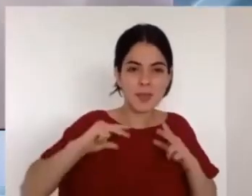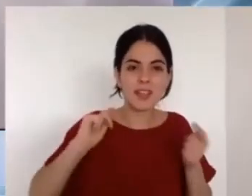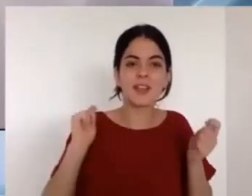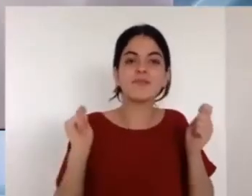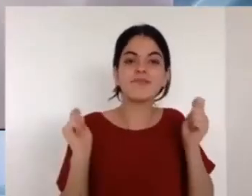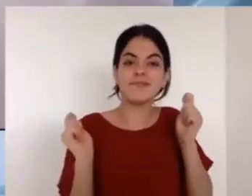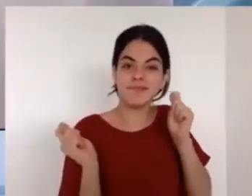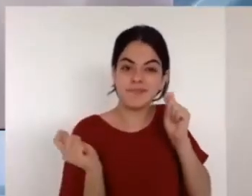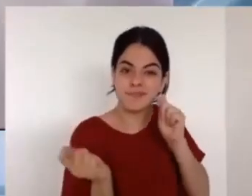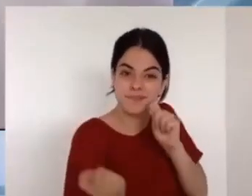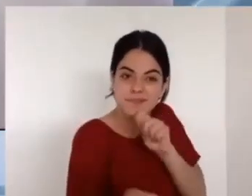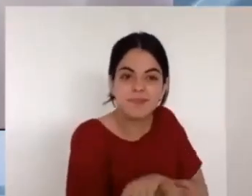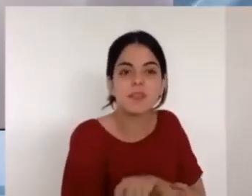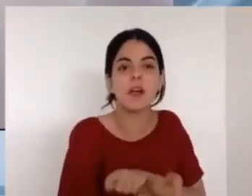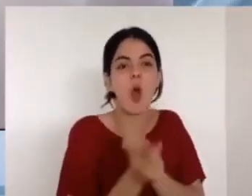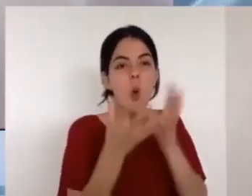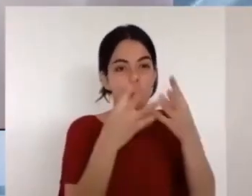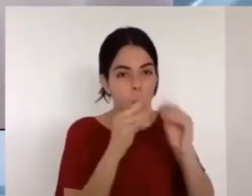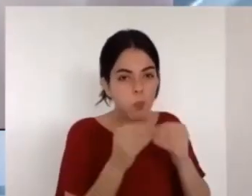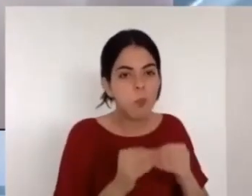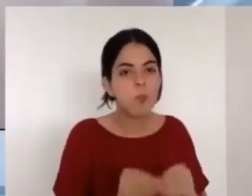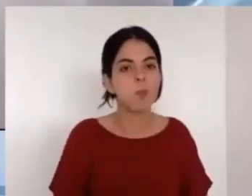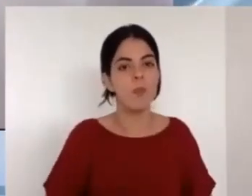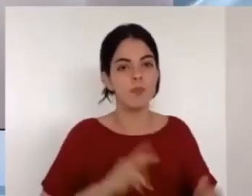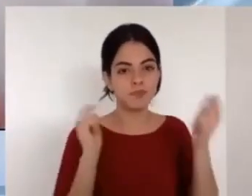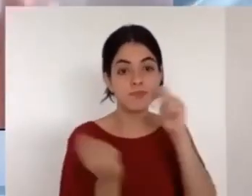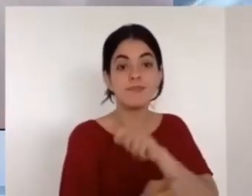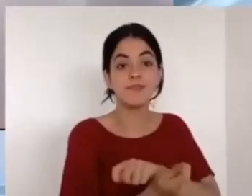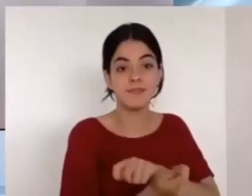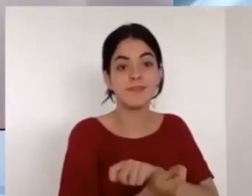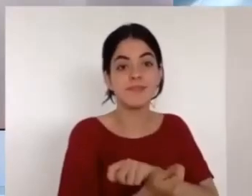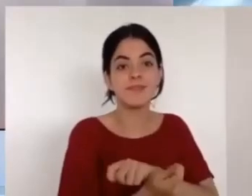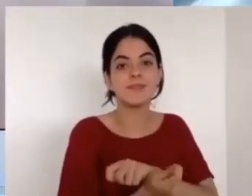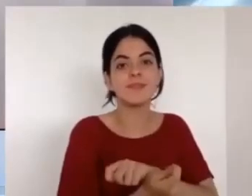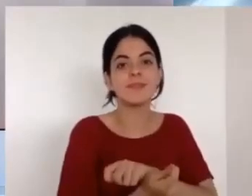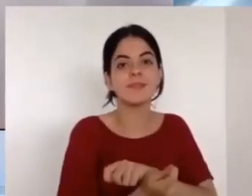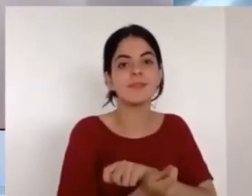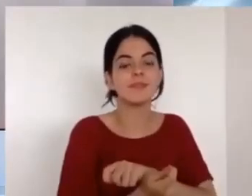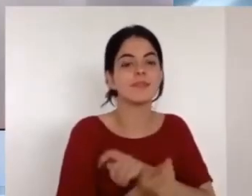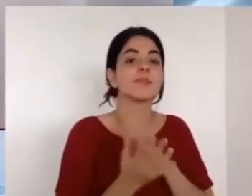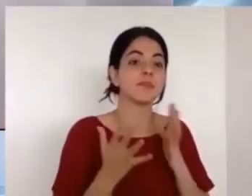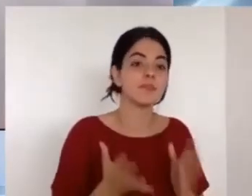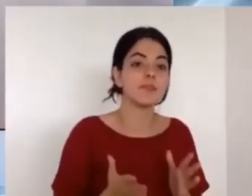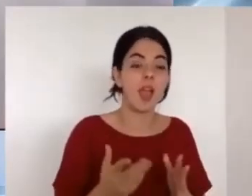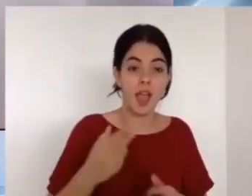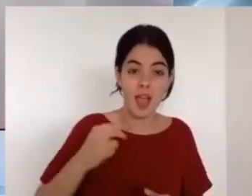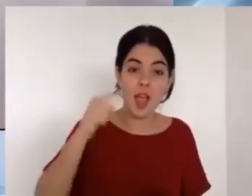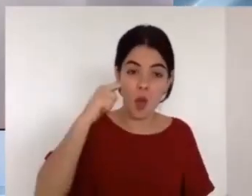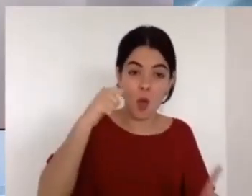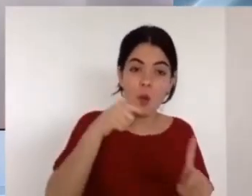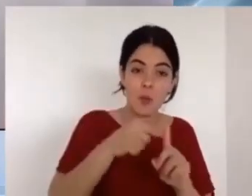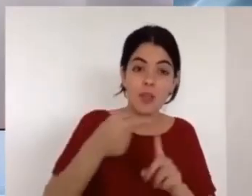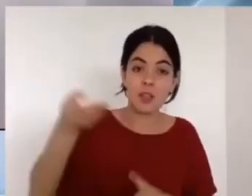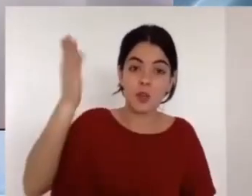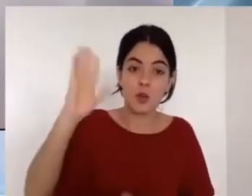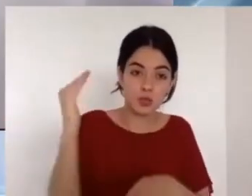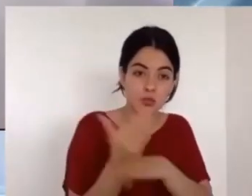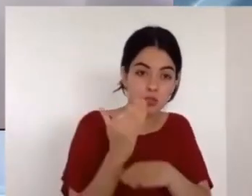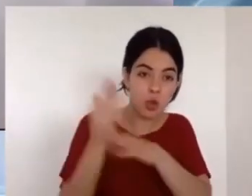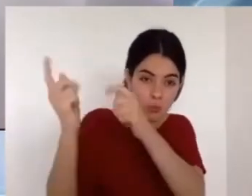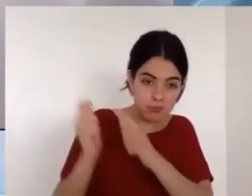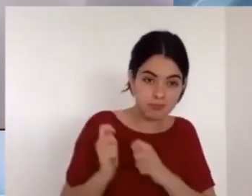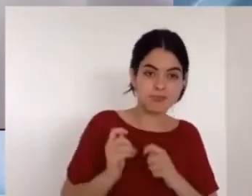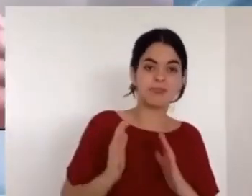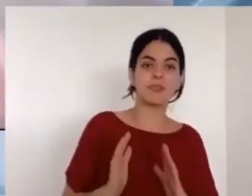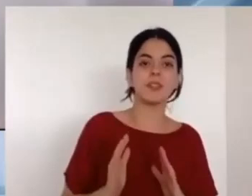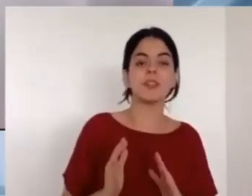opciones. La primera es pedirle al Señor que quite la montaña. La segunda es pedirle